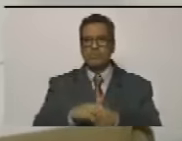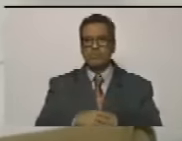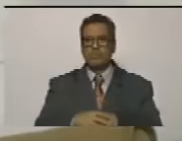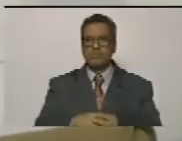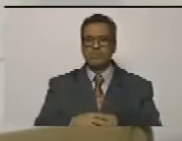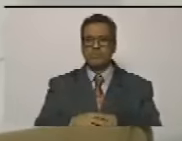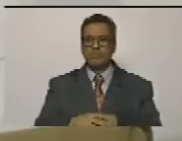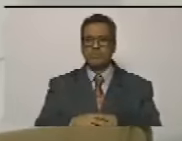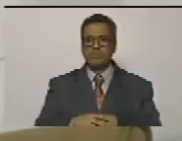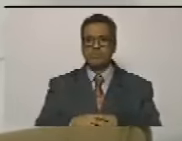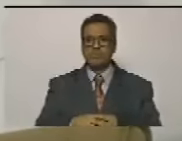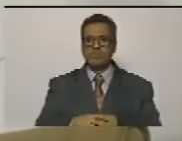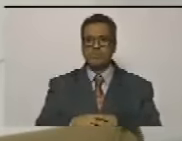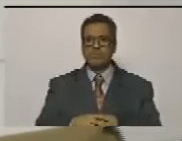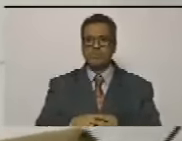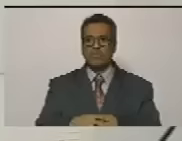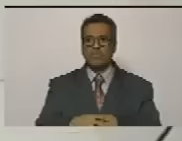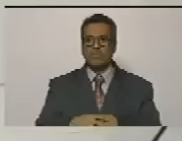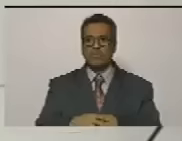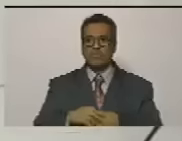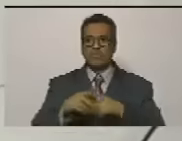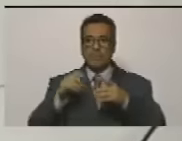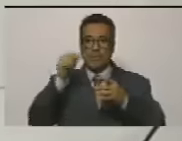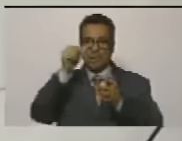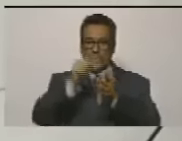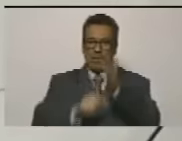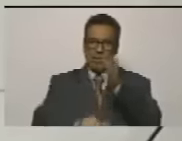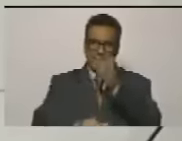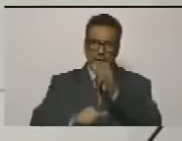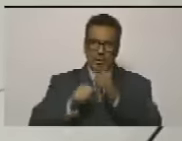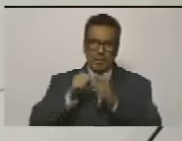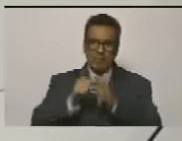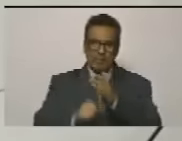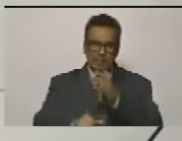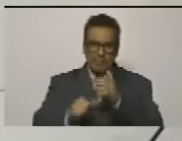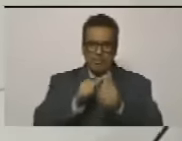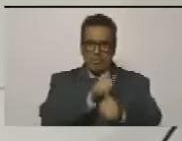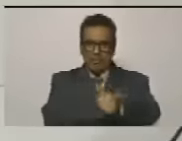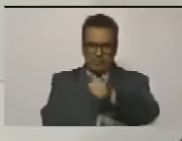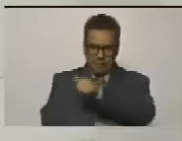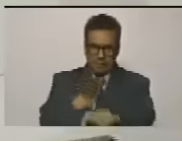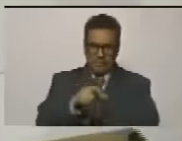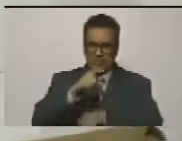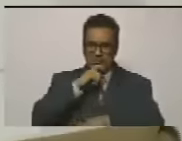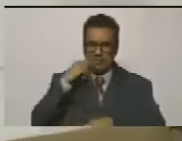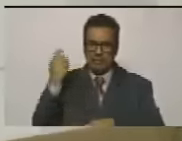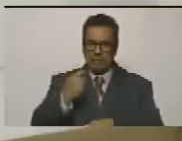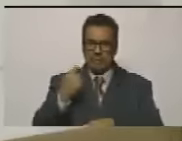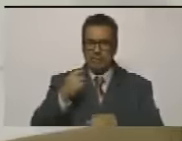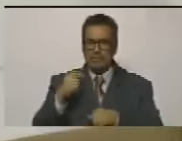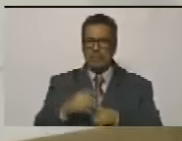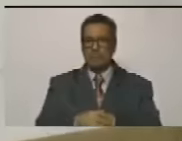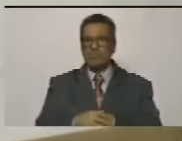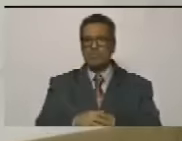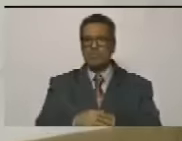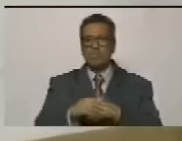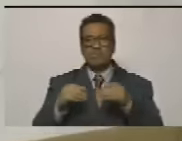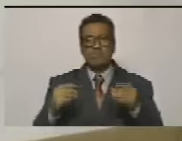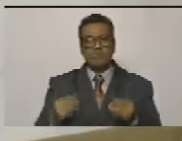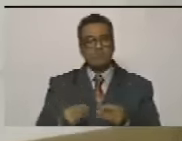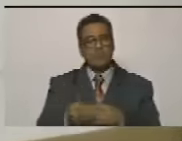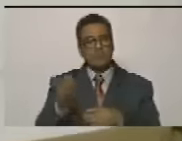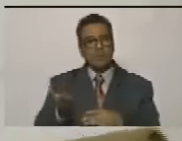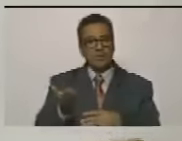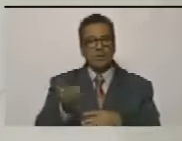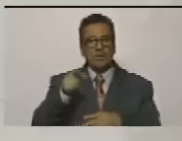para herir eso algo que tanto odian sin importarle